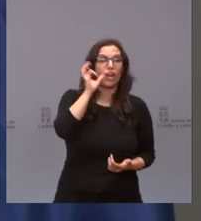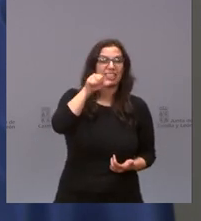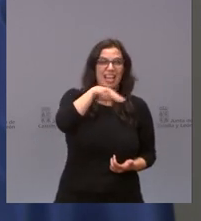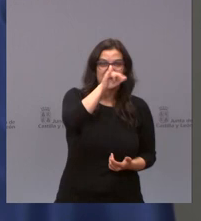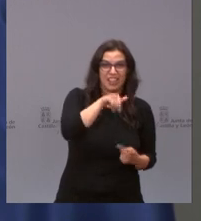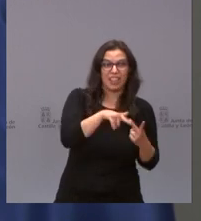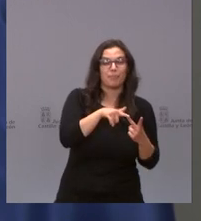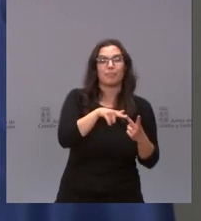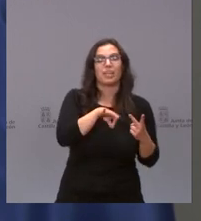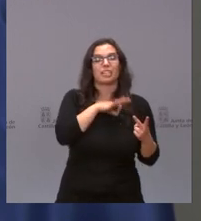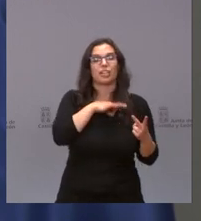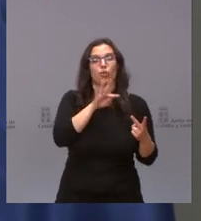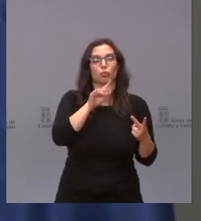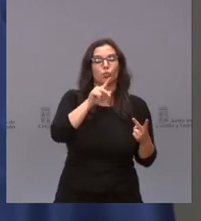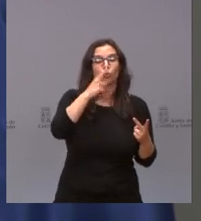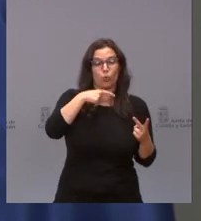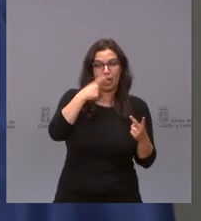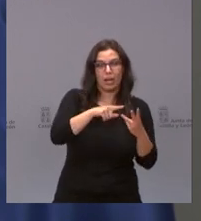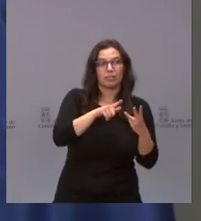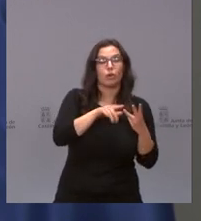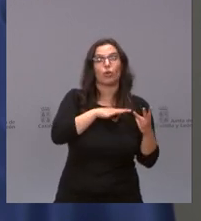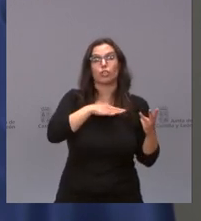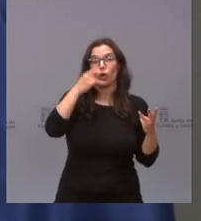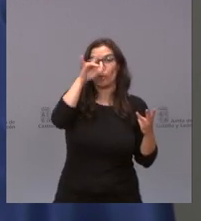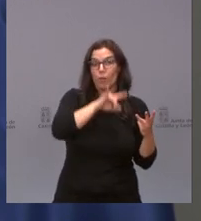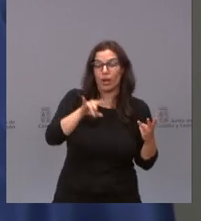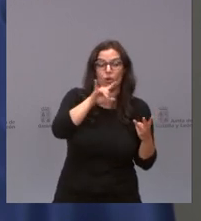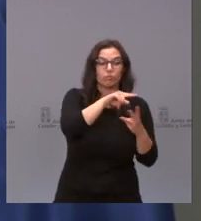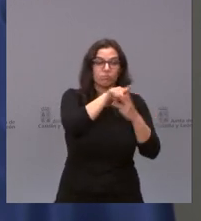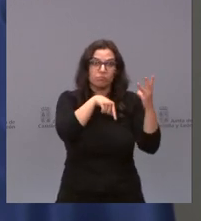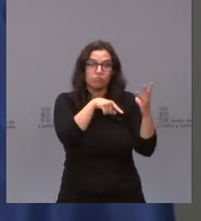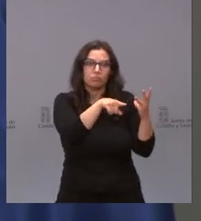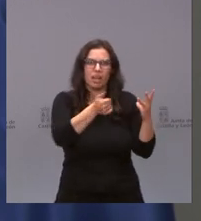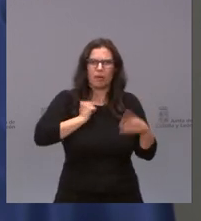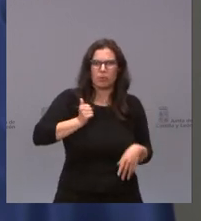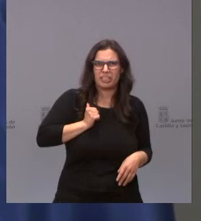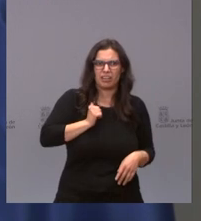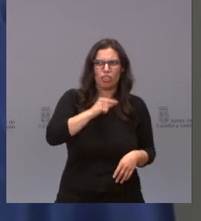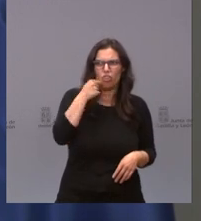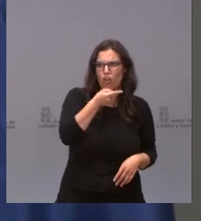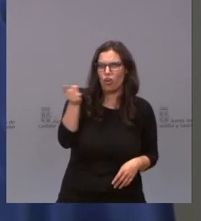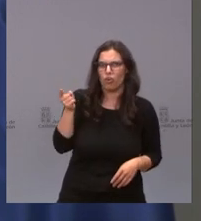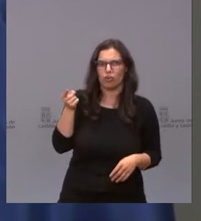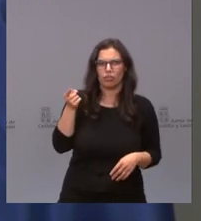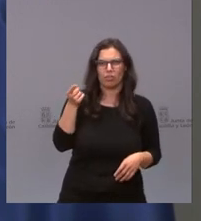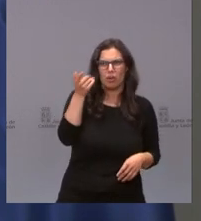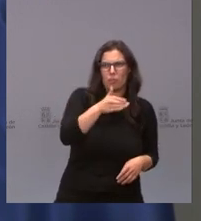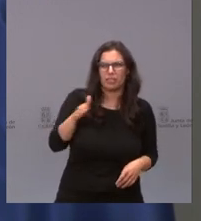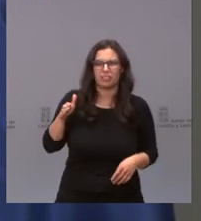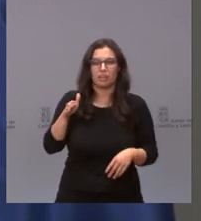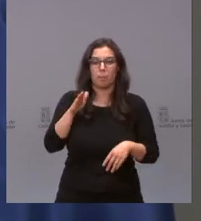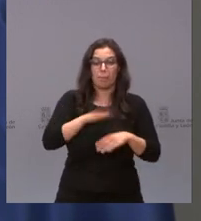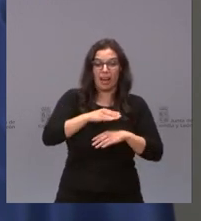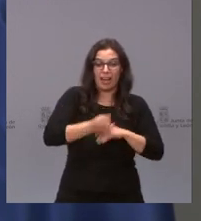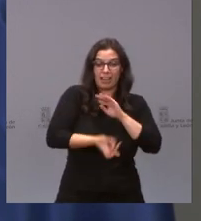señor Moreno, utilizar el sufrimiento de nuestros ciudadanos, la pérdida de vidas de nuestros ciudadanos para hacer política,